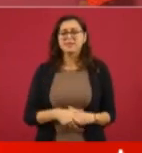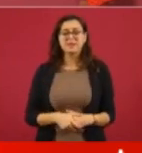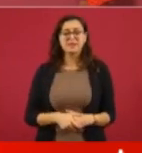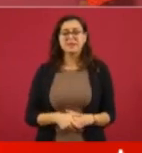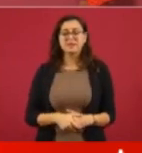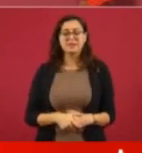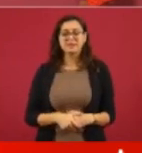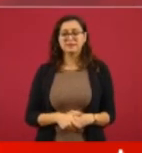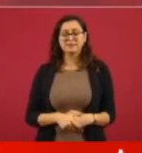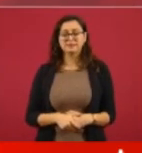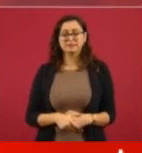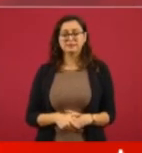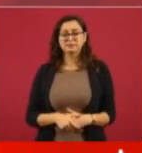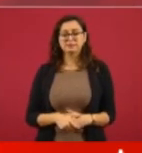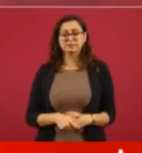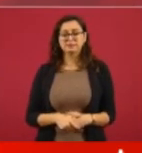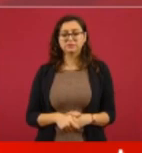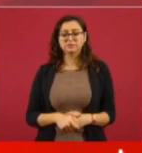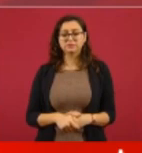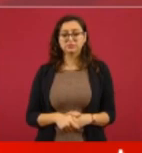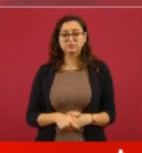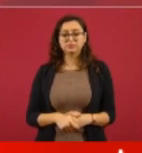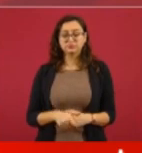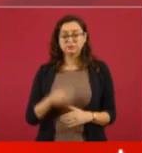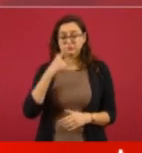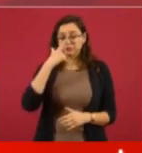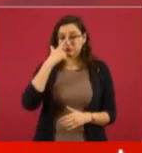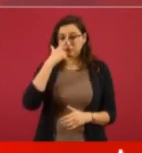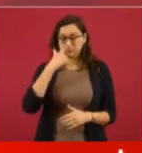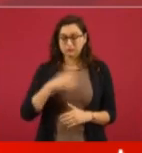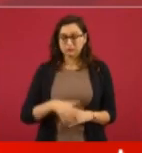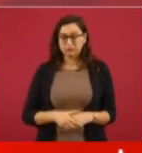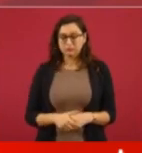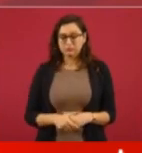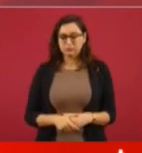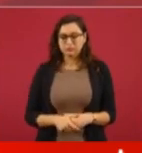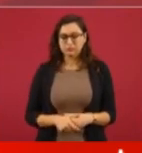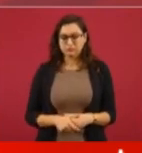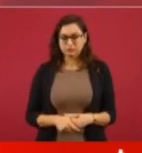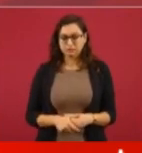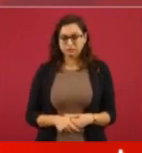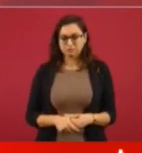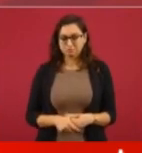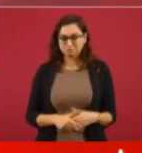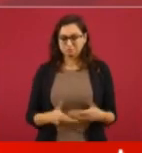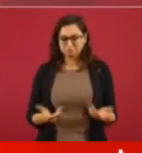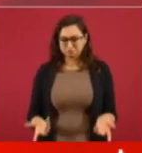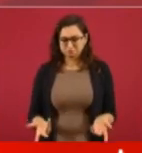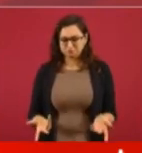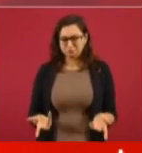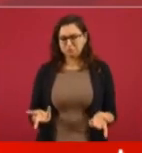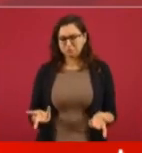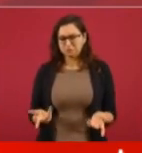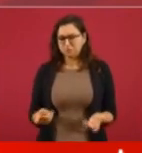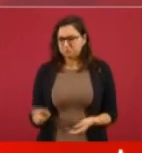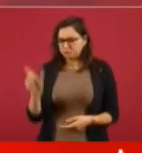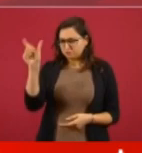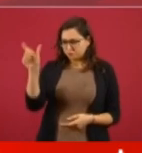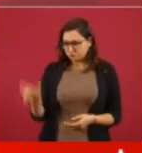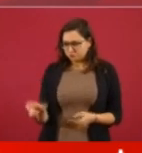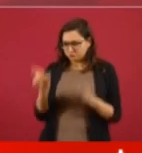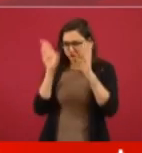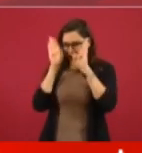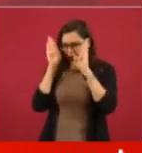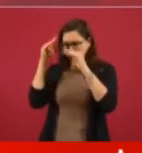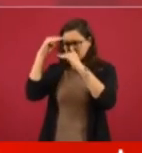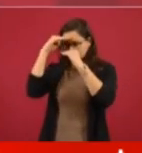yo he analizado cuál es el comportamiento de un conservador auténtico, porque